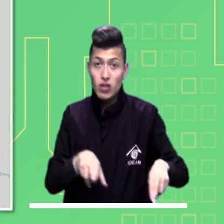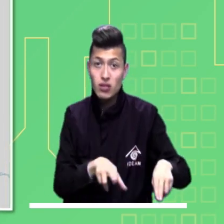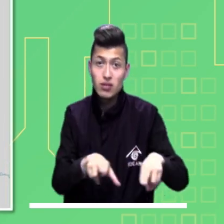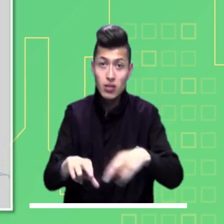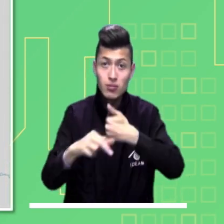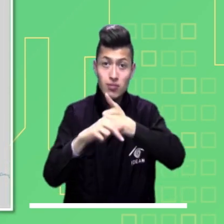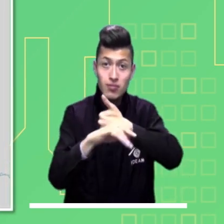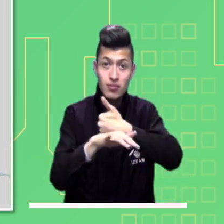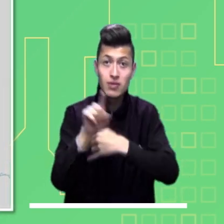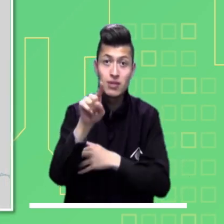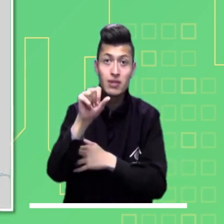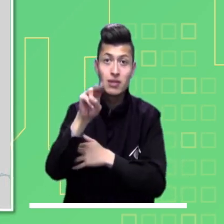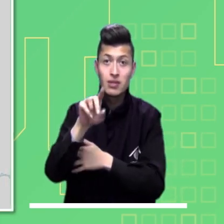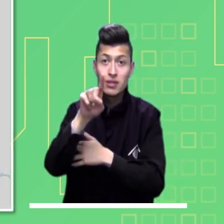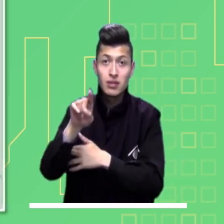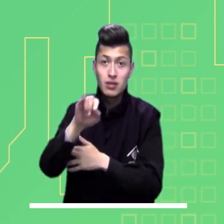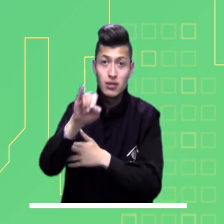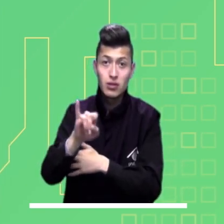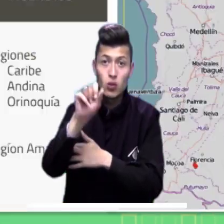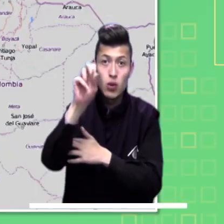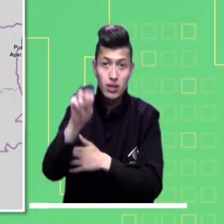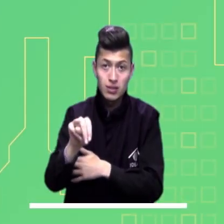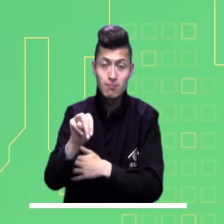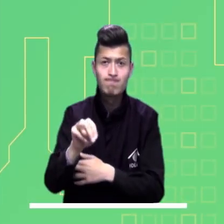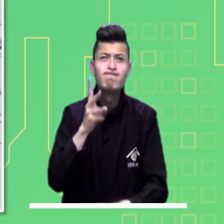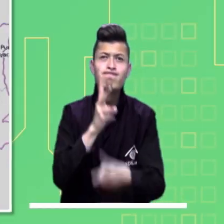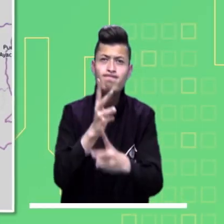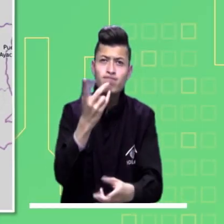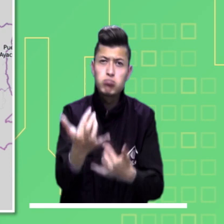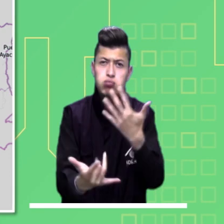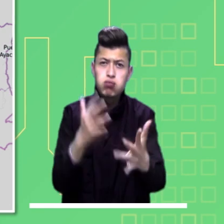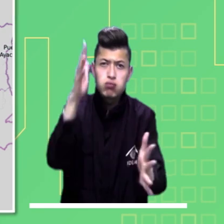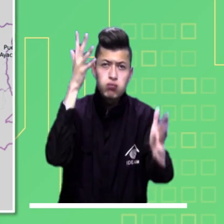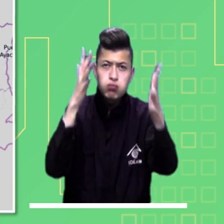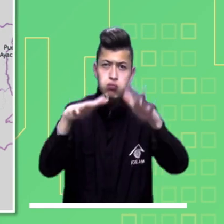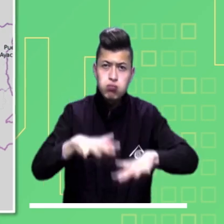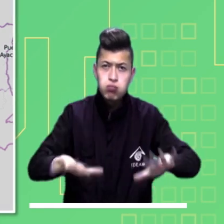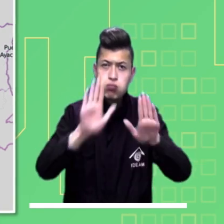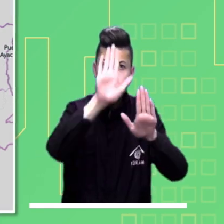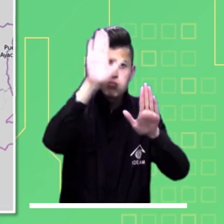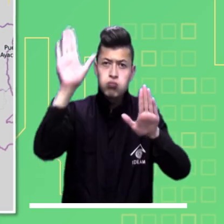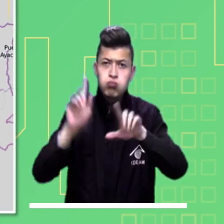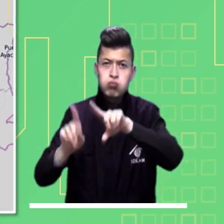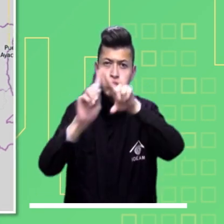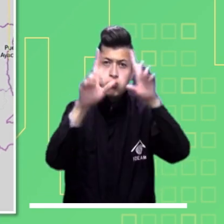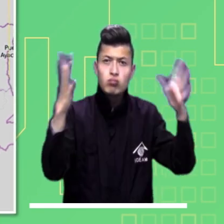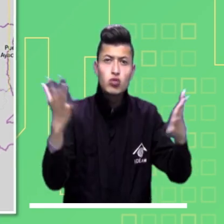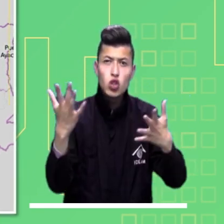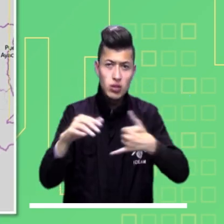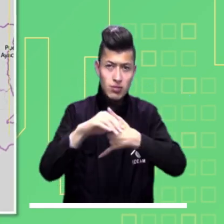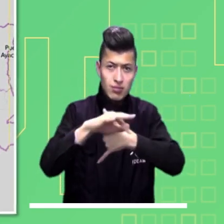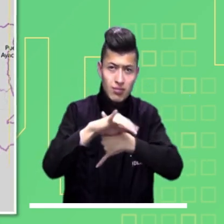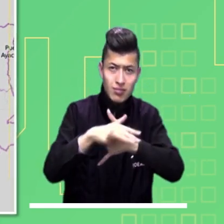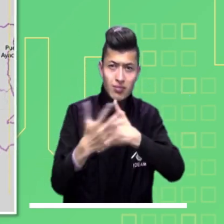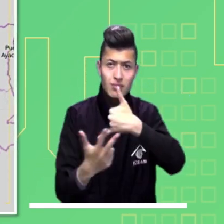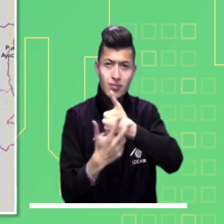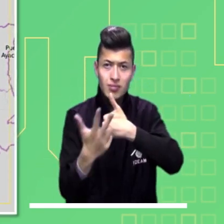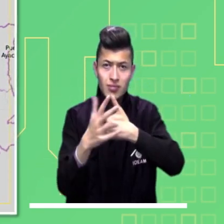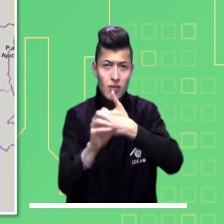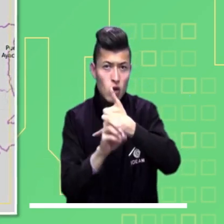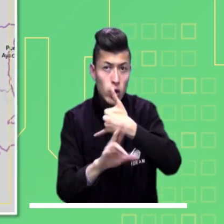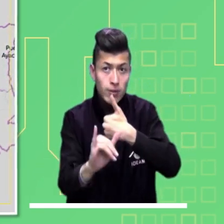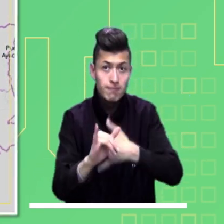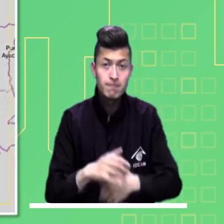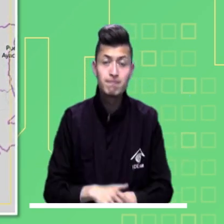Caribe, así como el río San Juan en el Pacífico Colombiano. Continúan en alerta ante posibles incendios forestales en varios